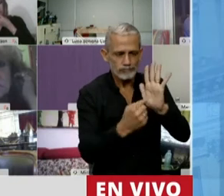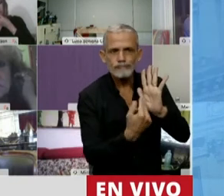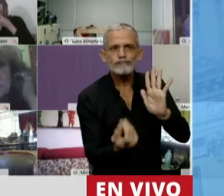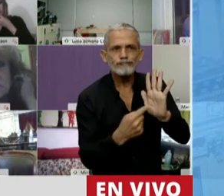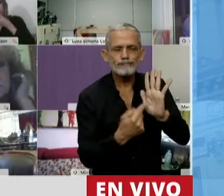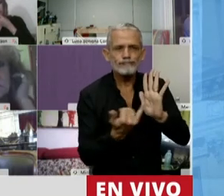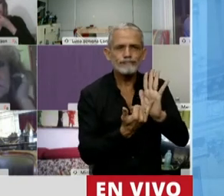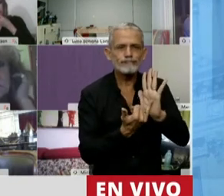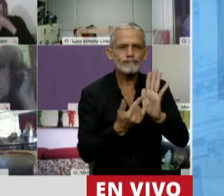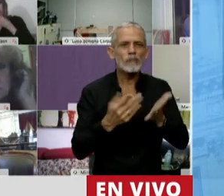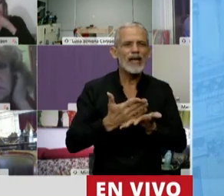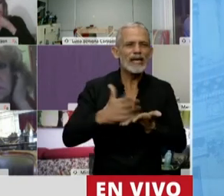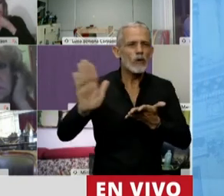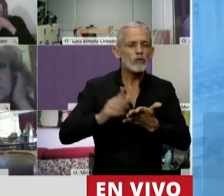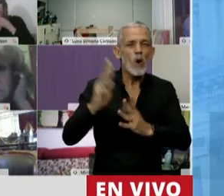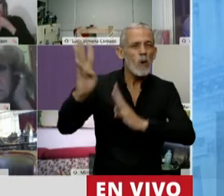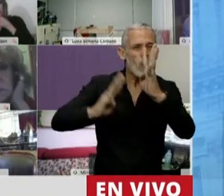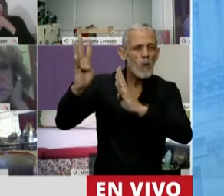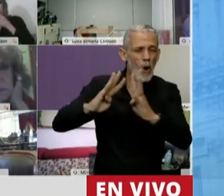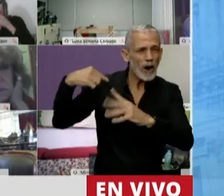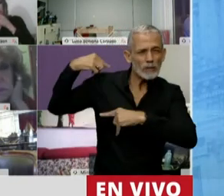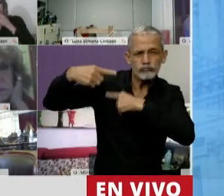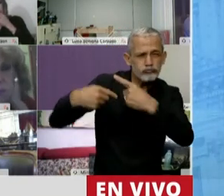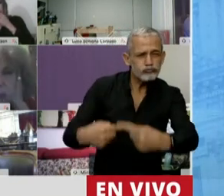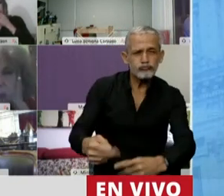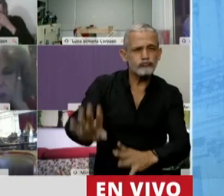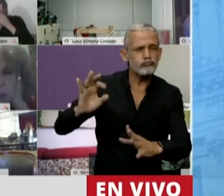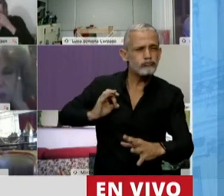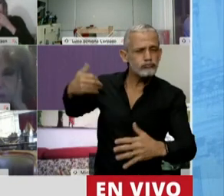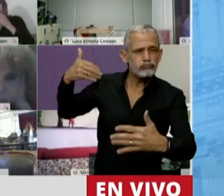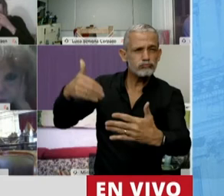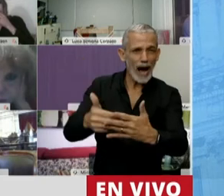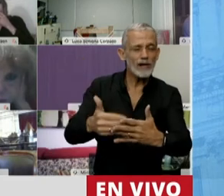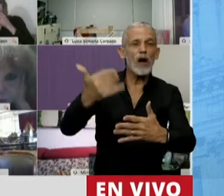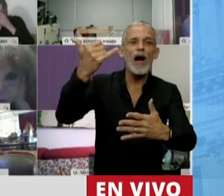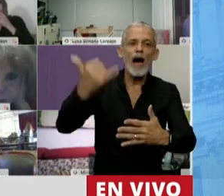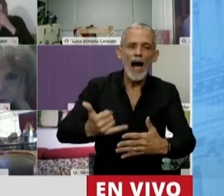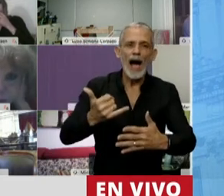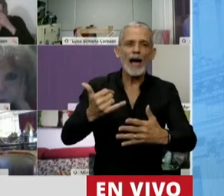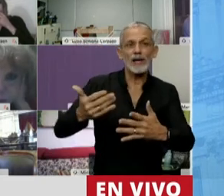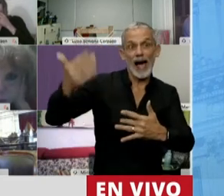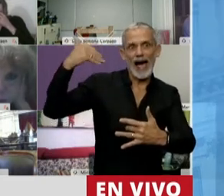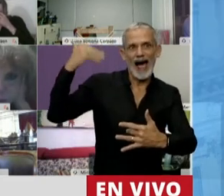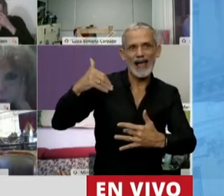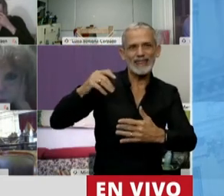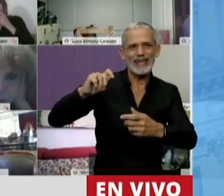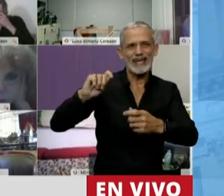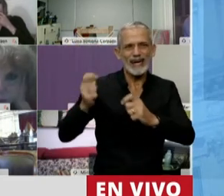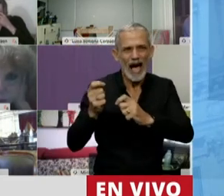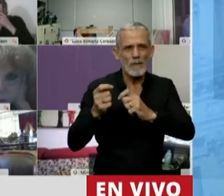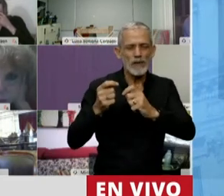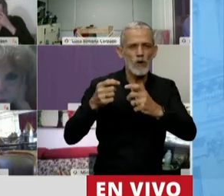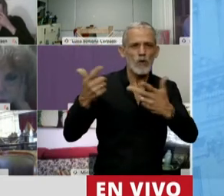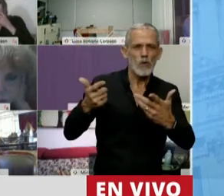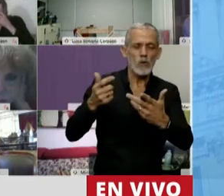sentada la exclusión de aquellos bosques nativos que hayan sido sometidos con anterioridad a un cambio en el uso de